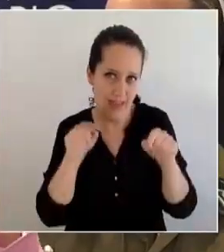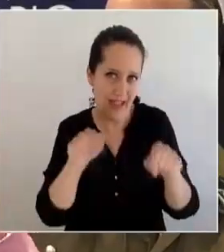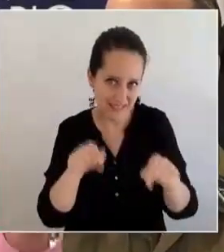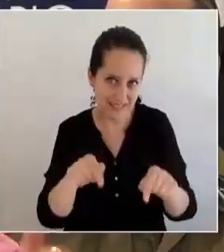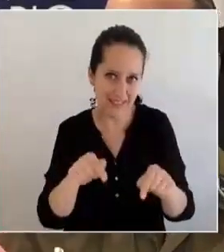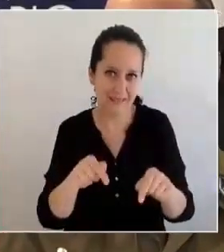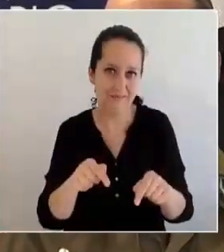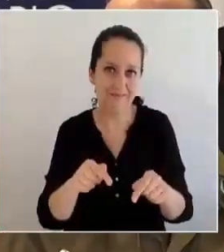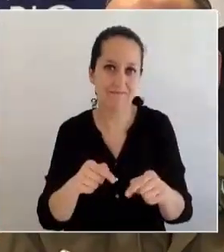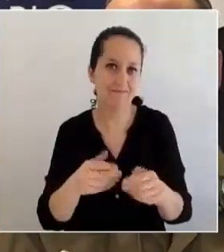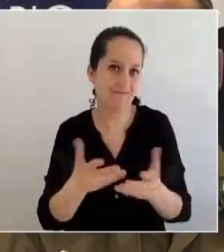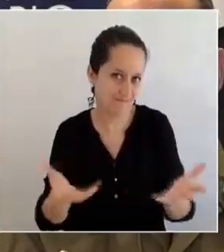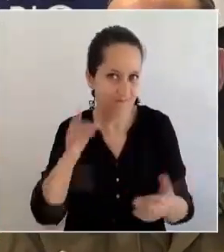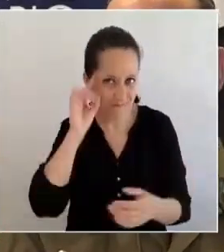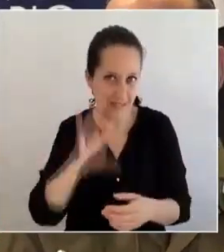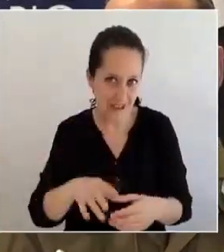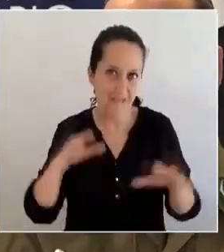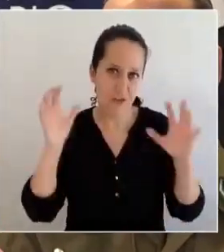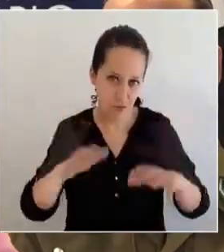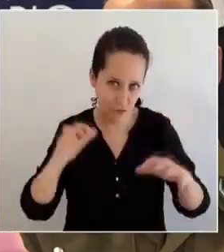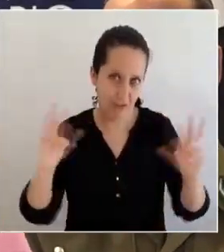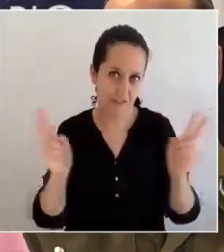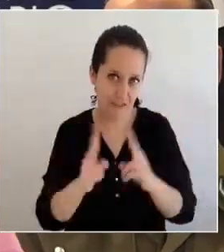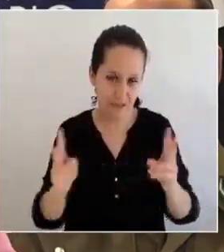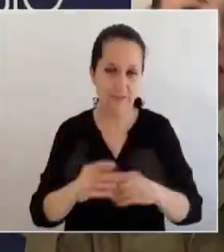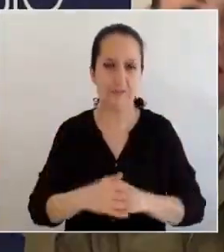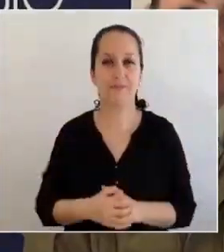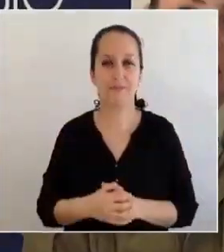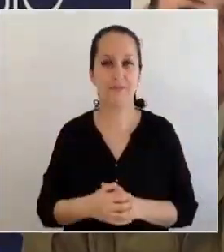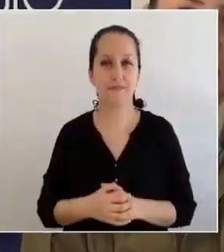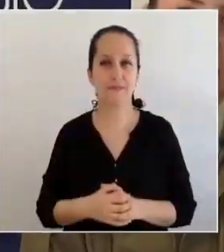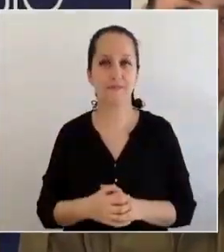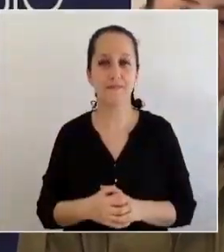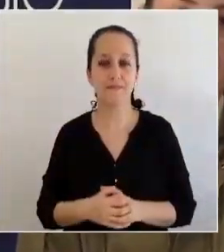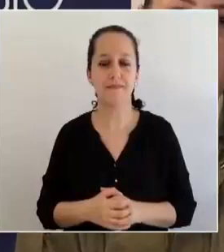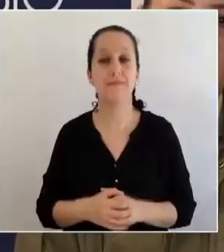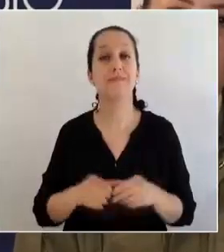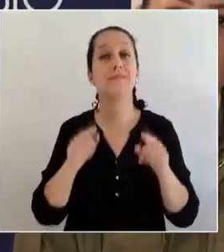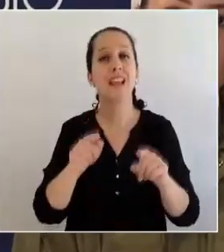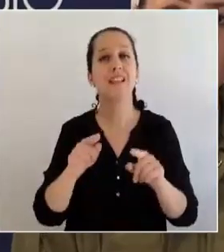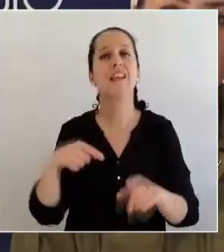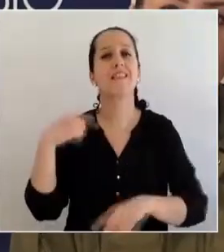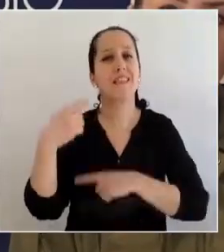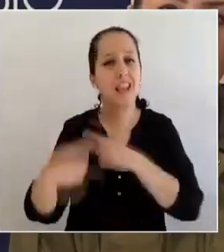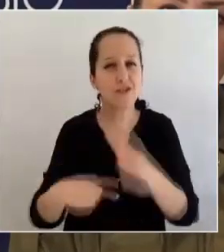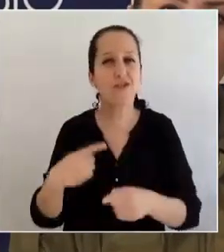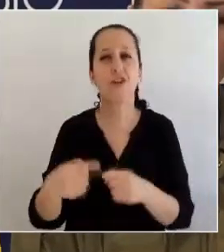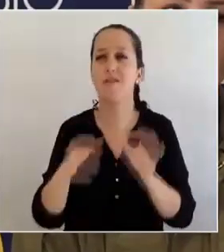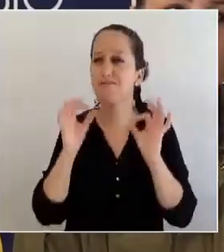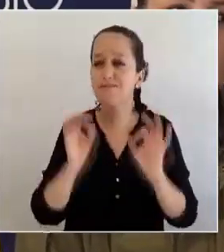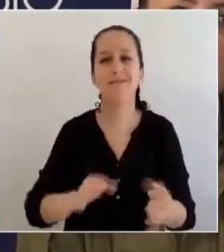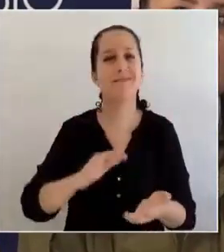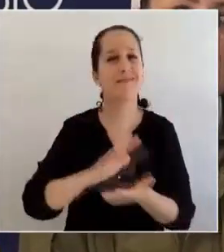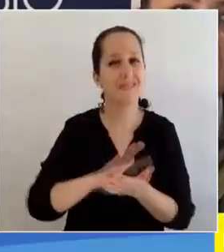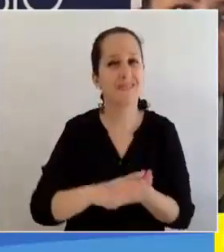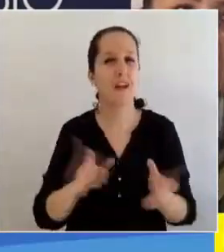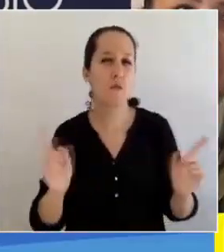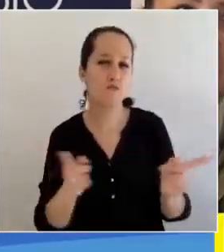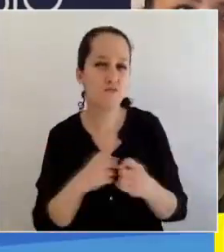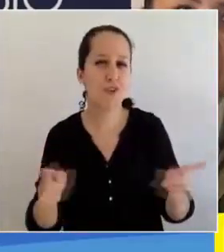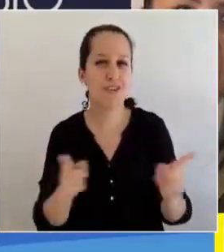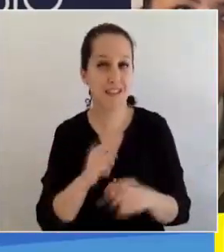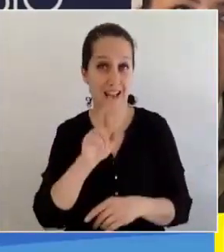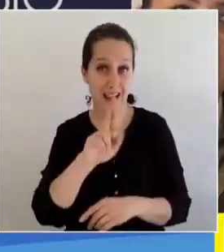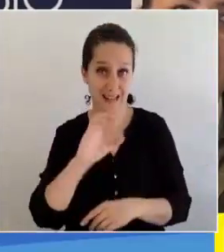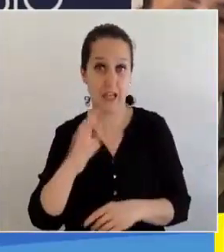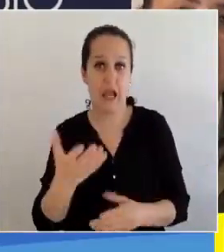se pudo realizar de esa forma, producto de la lluvia y el viento. Esa tradición, ese espíritu que tiene el festival y que estamos tomando